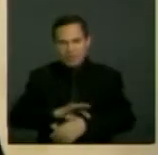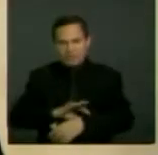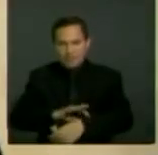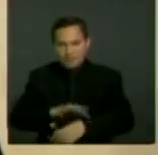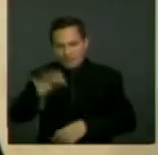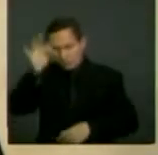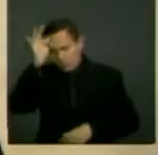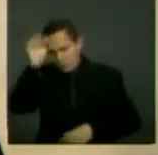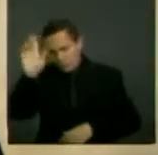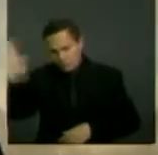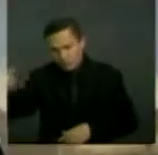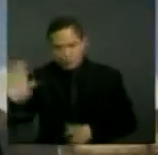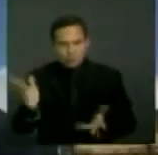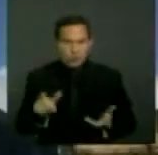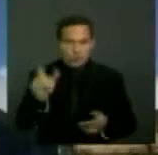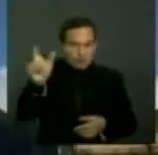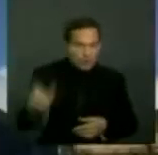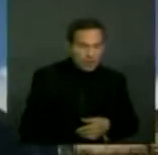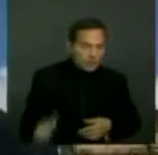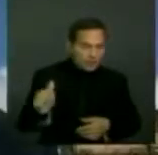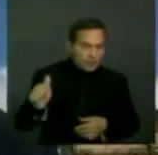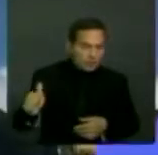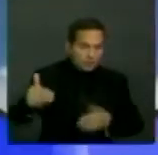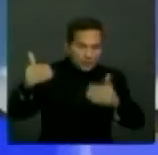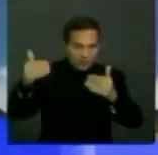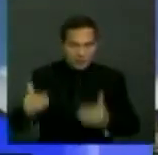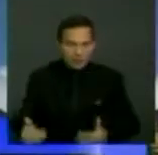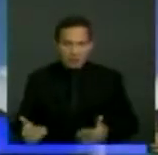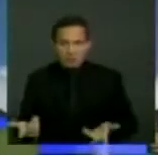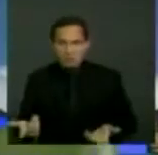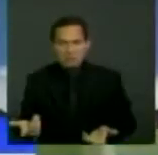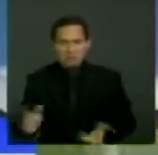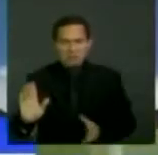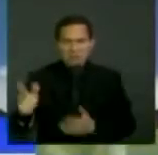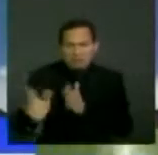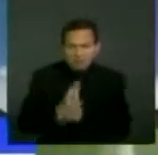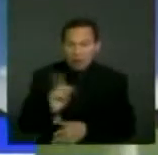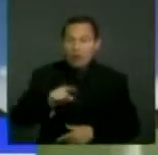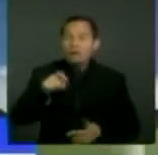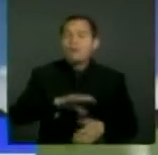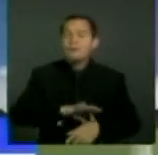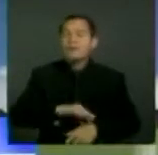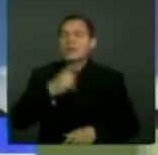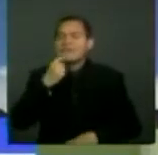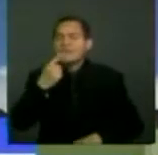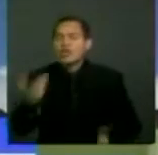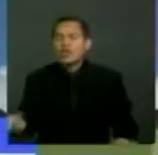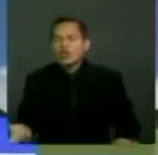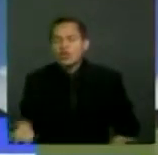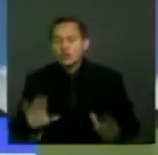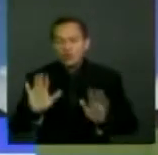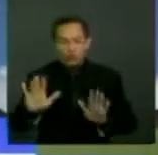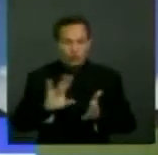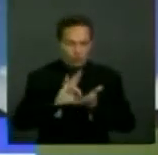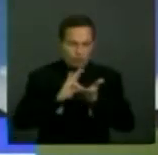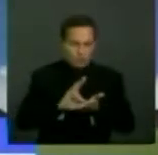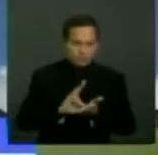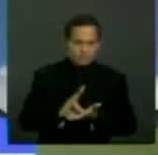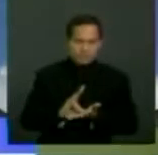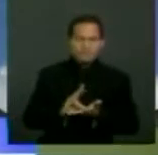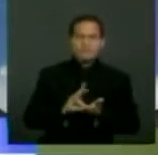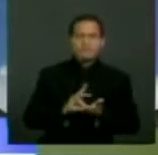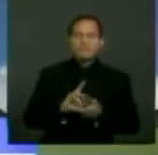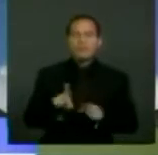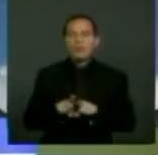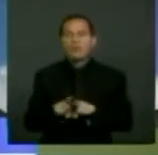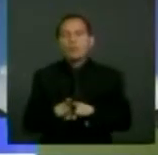médica por encima de la voz misma de las personas con discapacidad. La respuesta normativa bajo este modelo es también la de